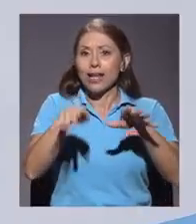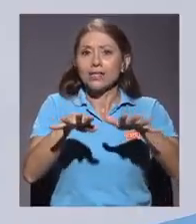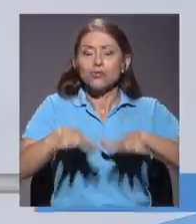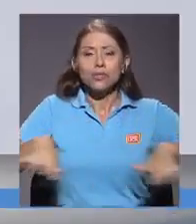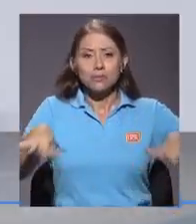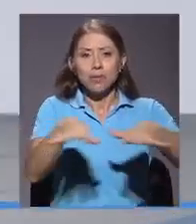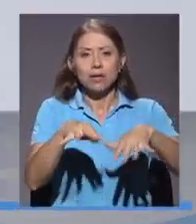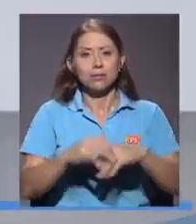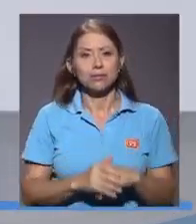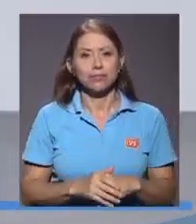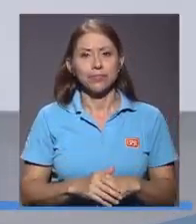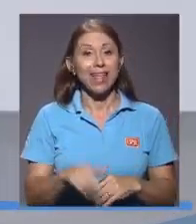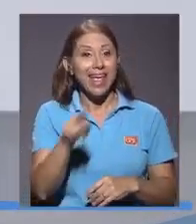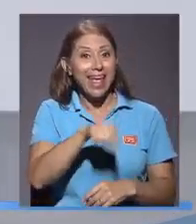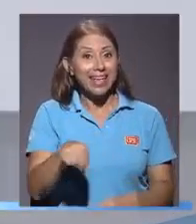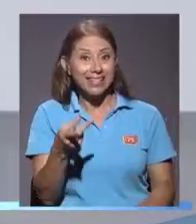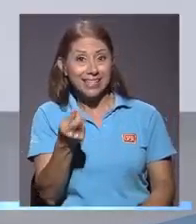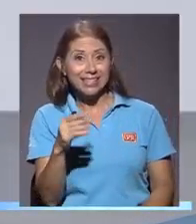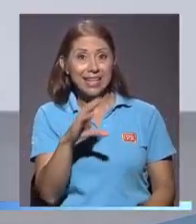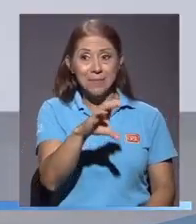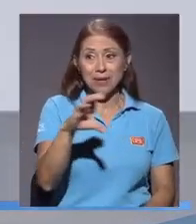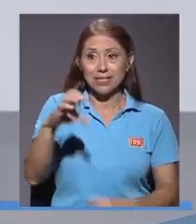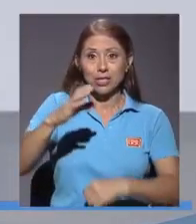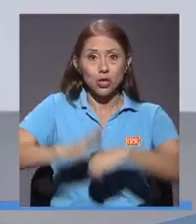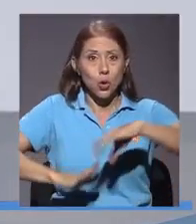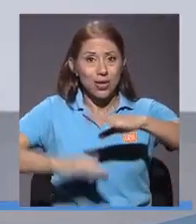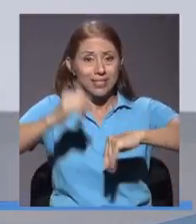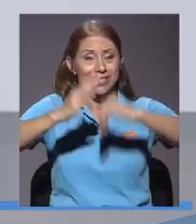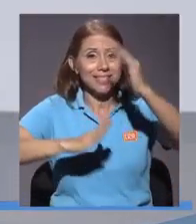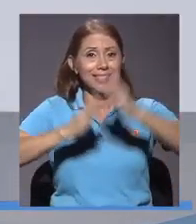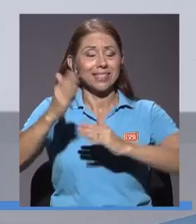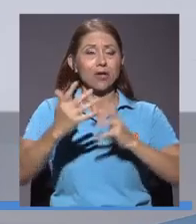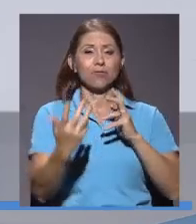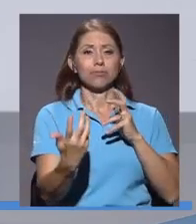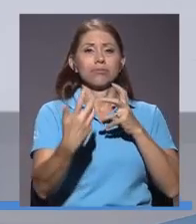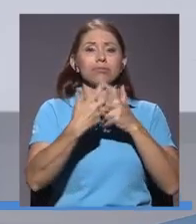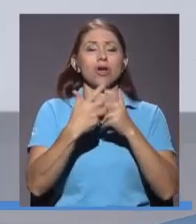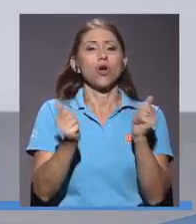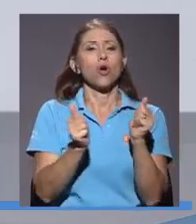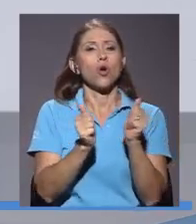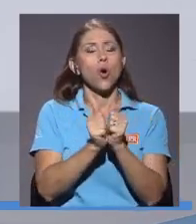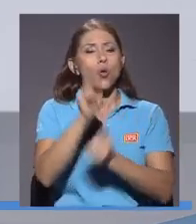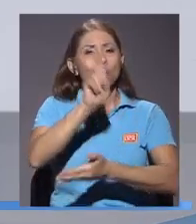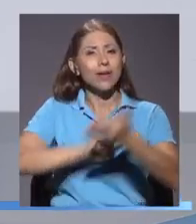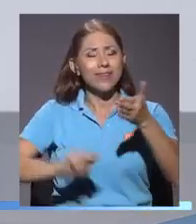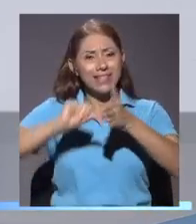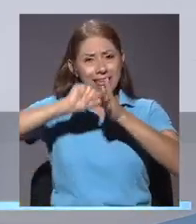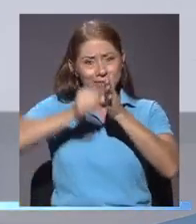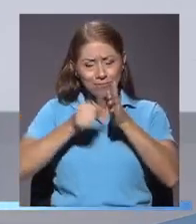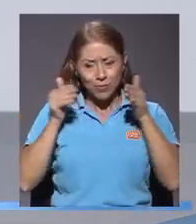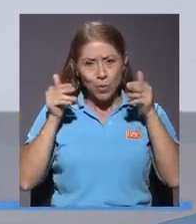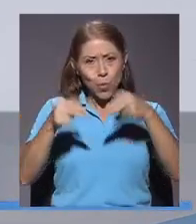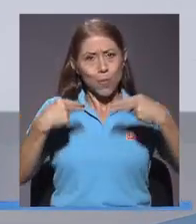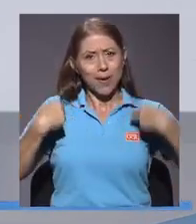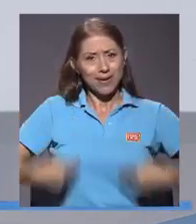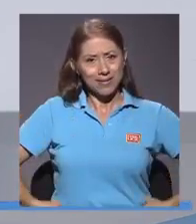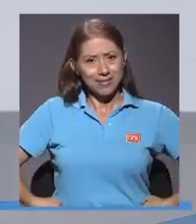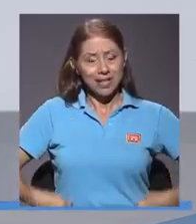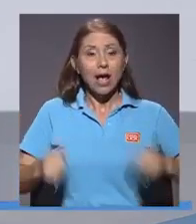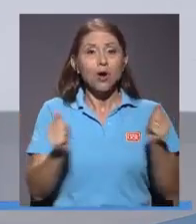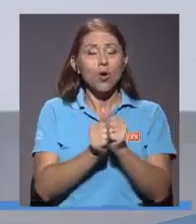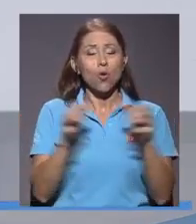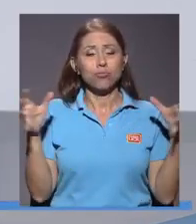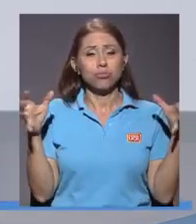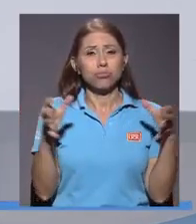María, esas inversiones son absolutamente coherentes con la Universidad Humanista que somos, con un colectivo tan amplio de casi